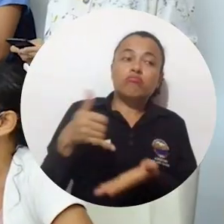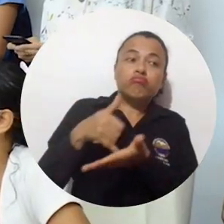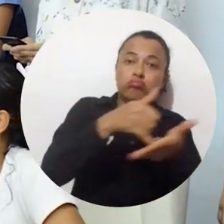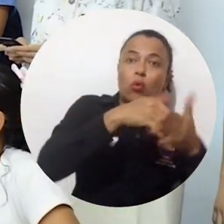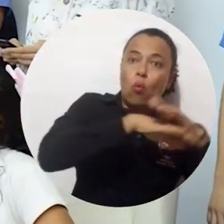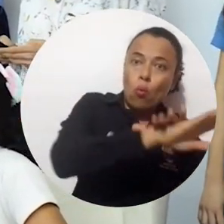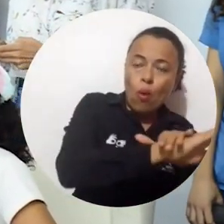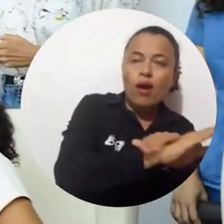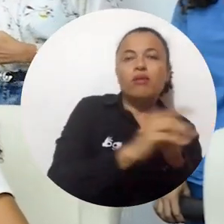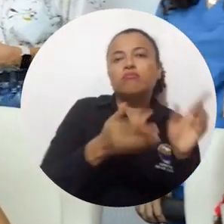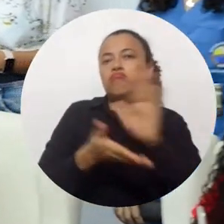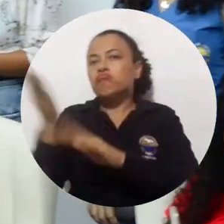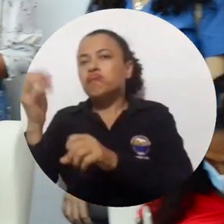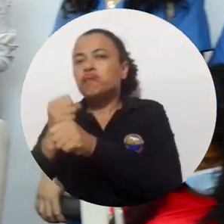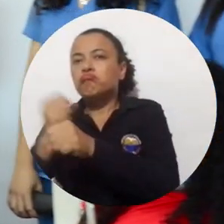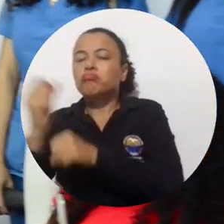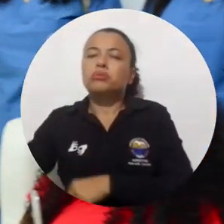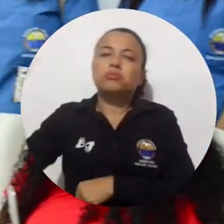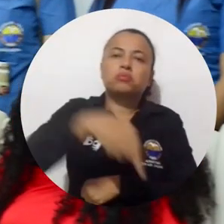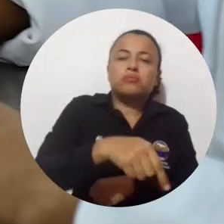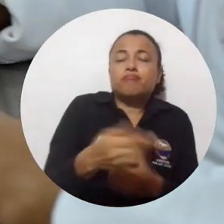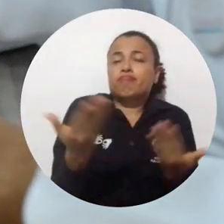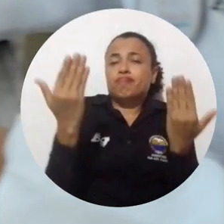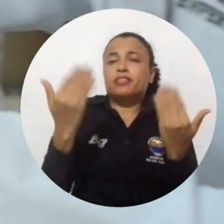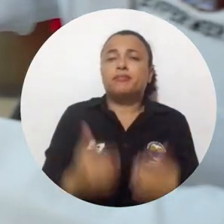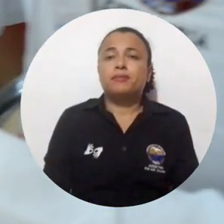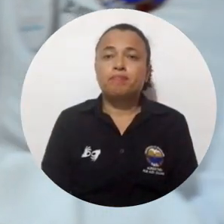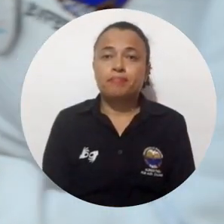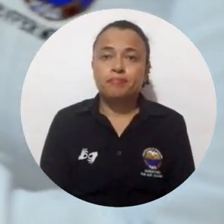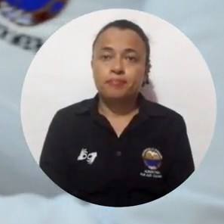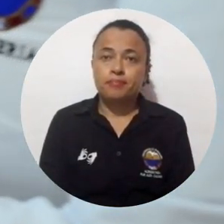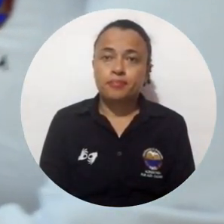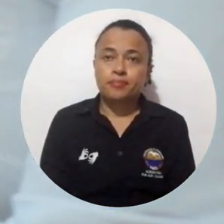teteros listos ahí preparados, se va a trabajar y puede regresar por ellos.